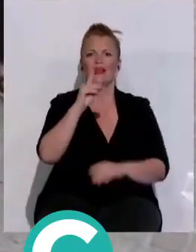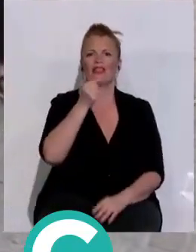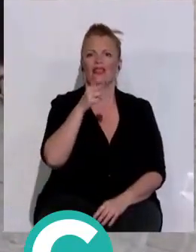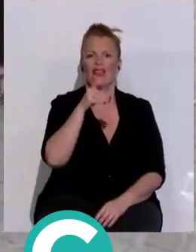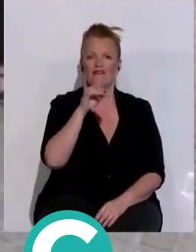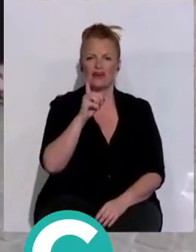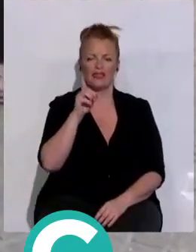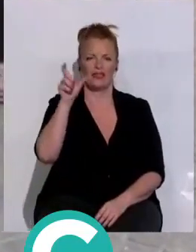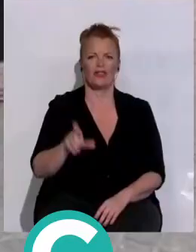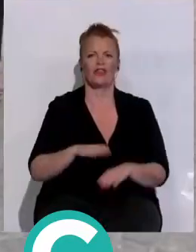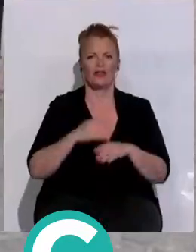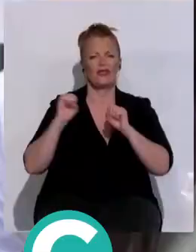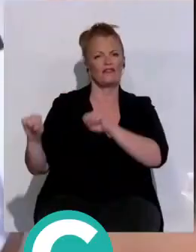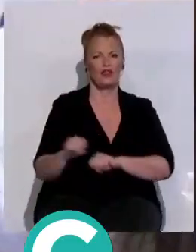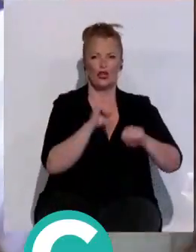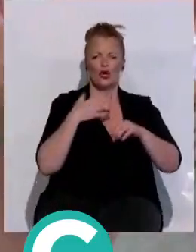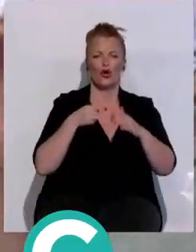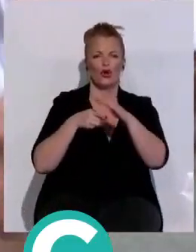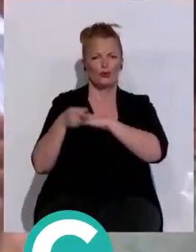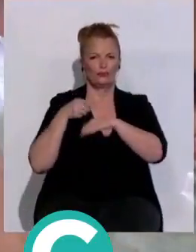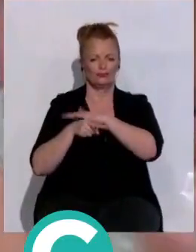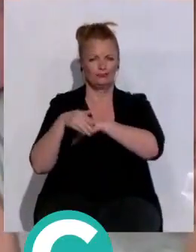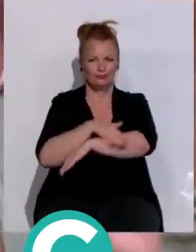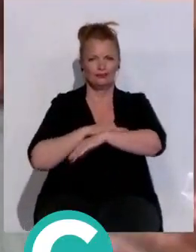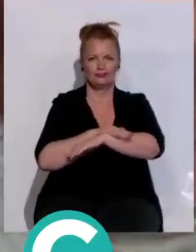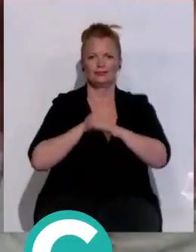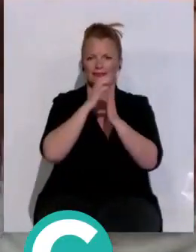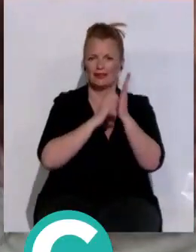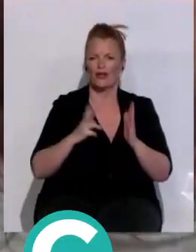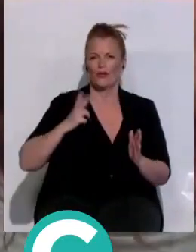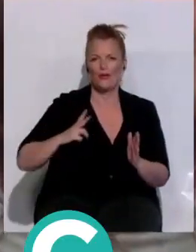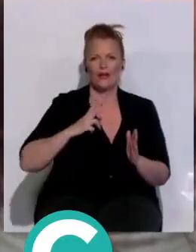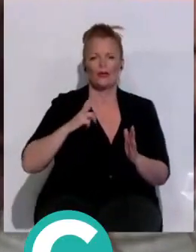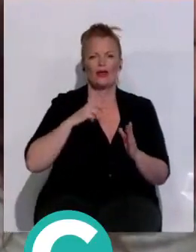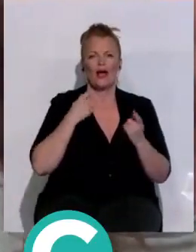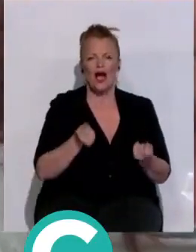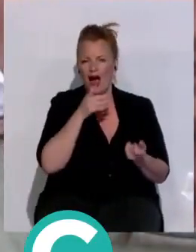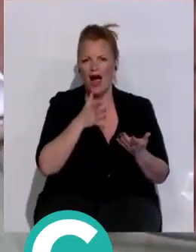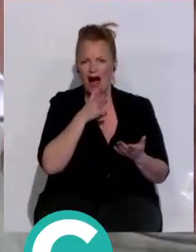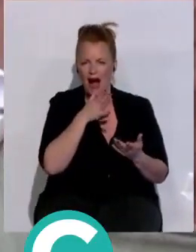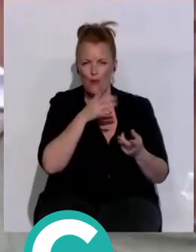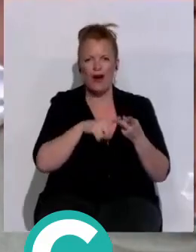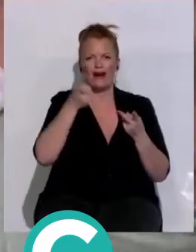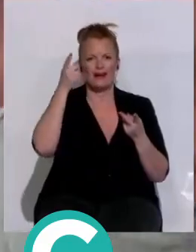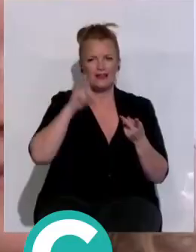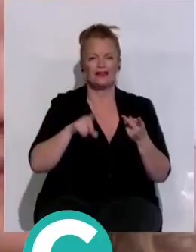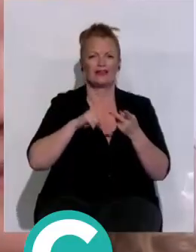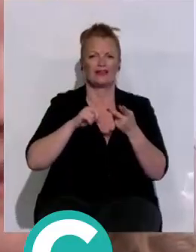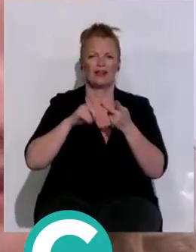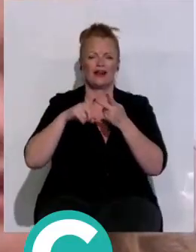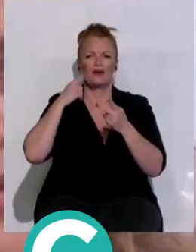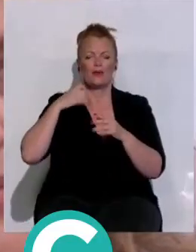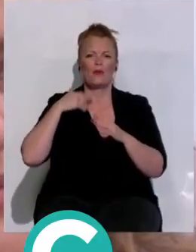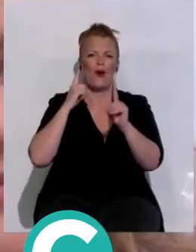defendió la gestión del Gobierno Municipal con iniciativas como la reducción de la deuda, el suministro vital de agua, el protocolo antidesahucios o las